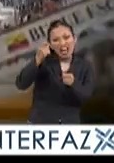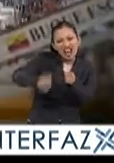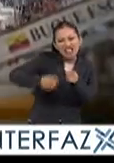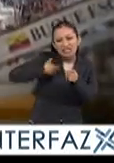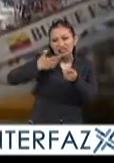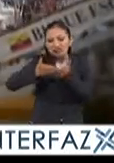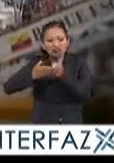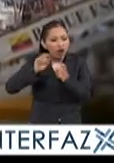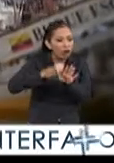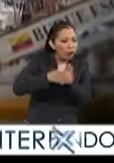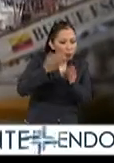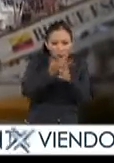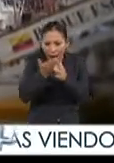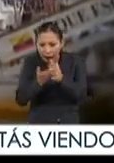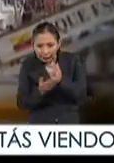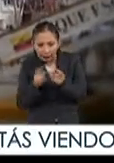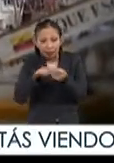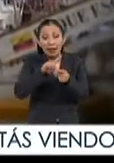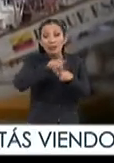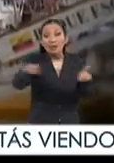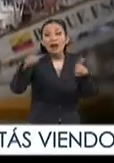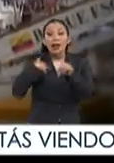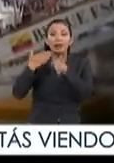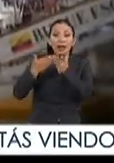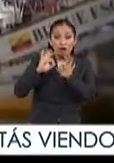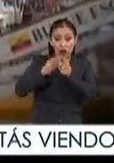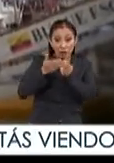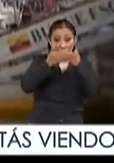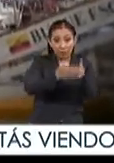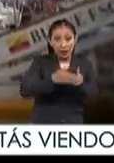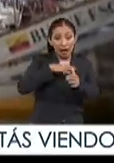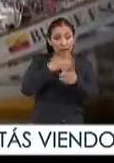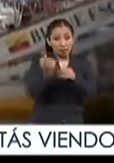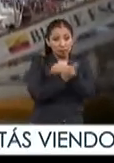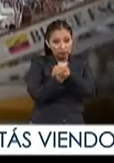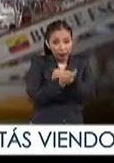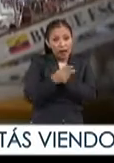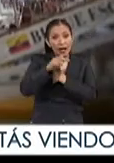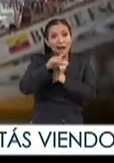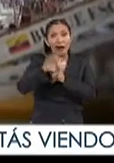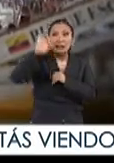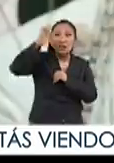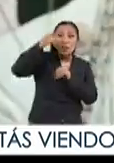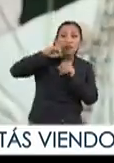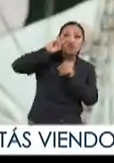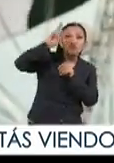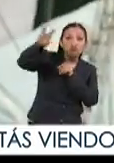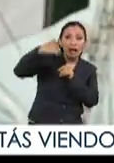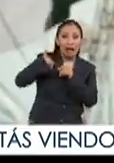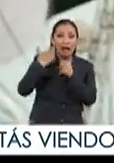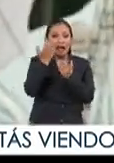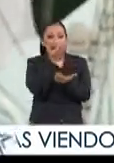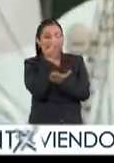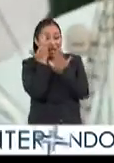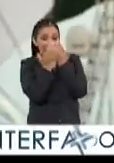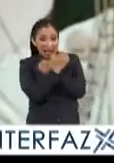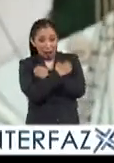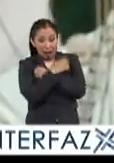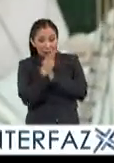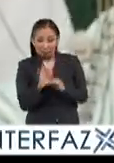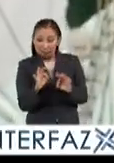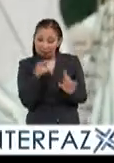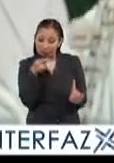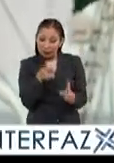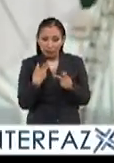un avión así como de los diferentes tipos de navegación puede ser electrónica navegación astronómica la educación es lo principal en